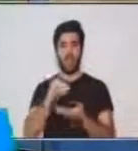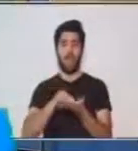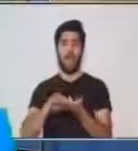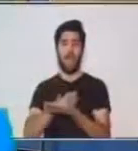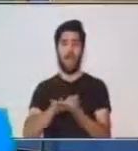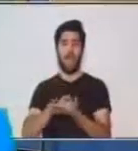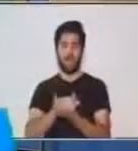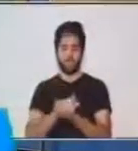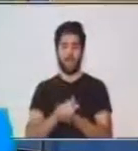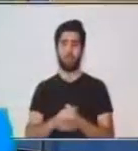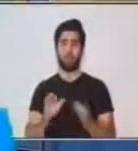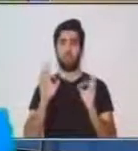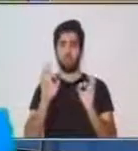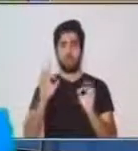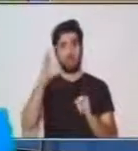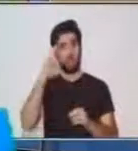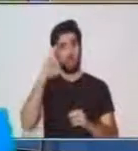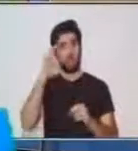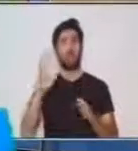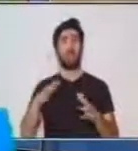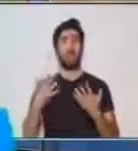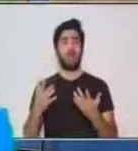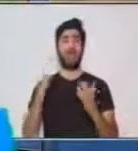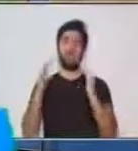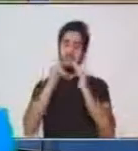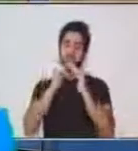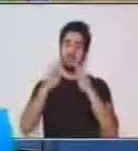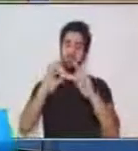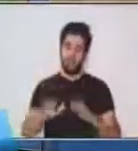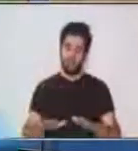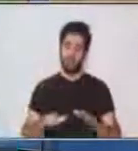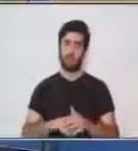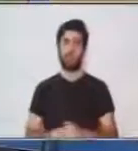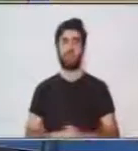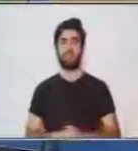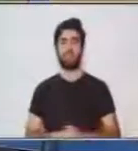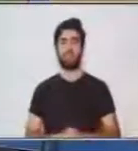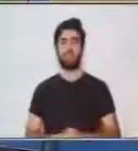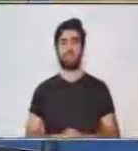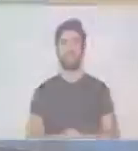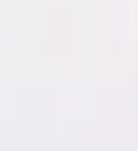jabón. Y recuerda, quédate en casa.